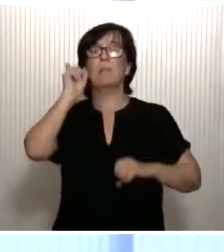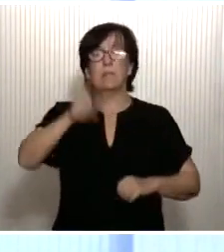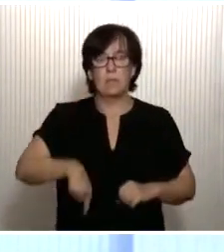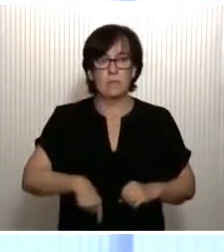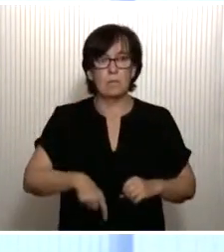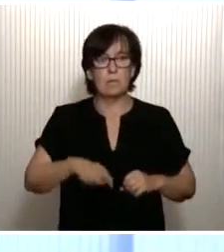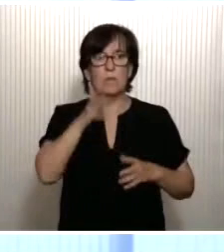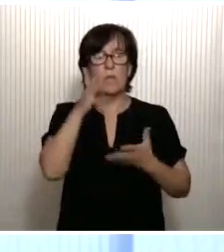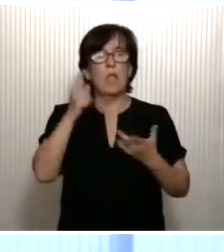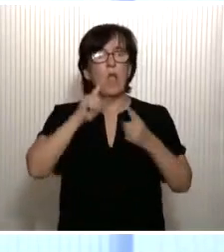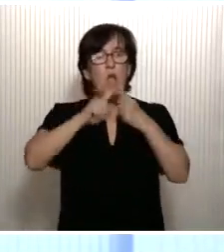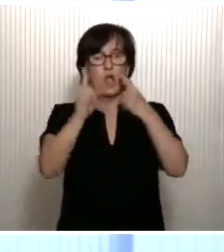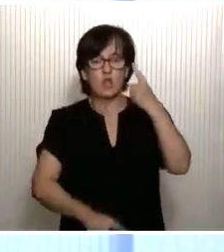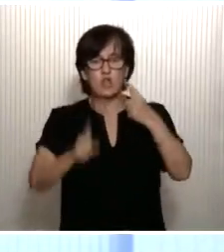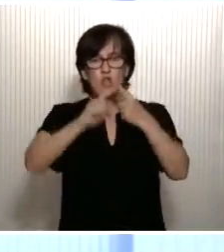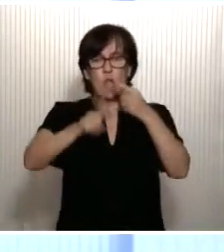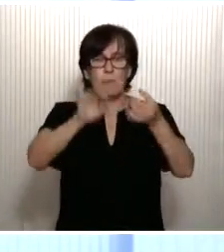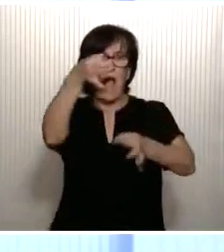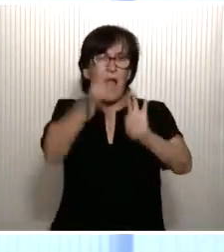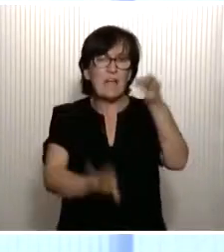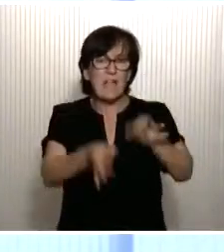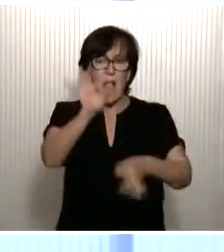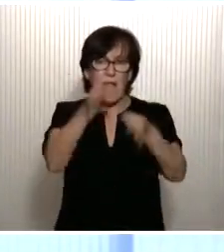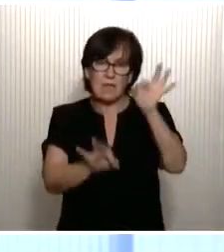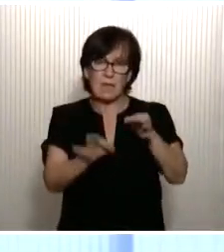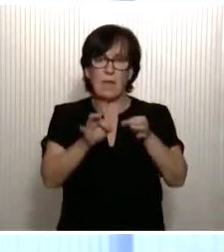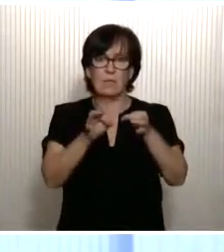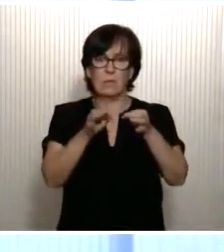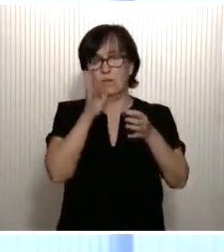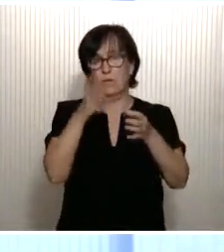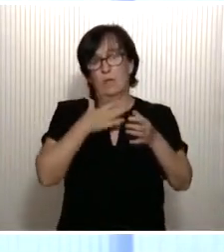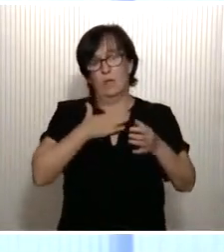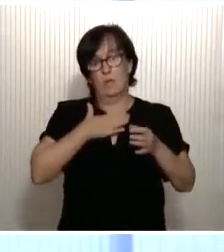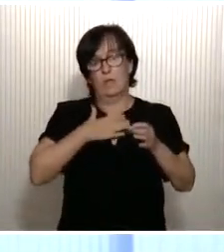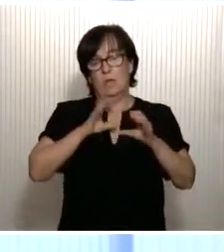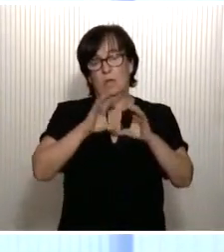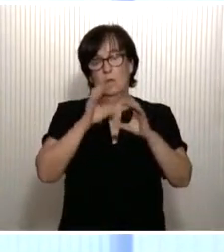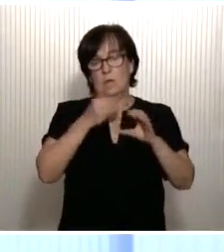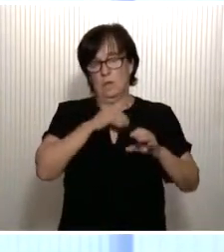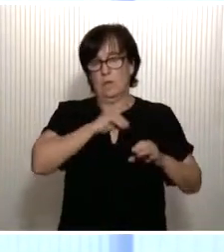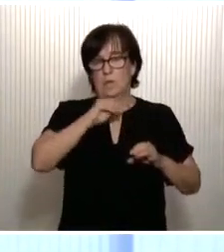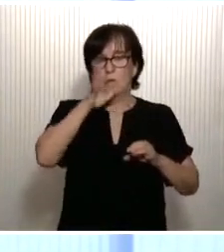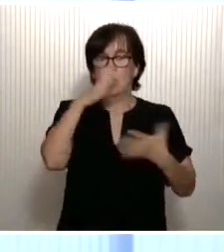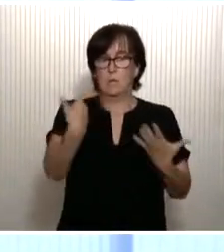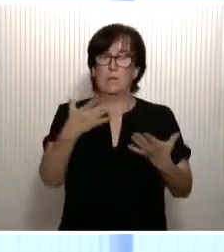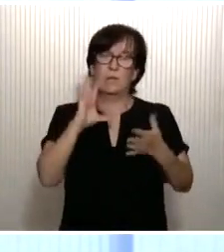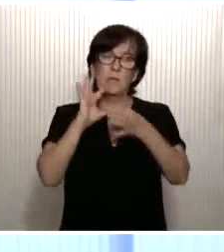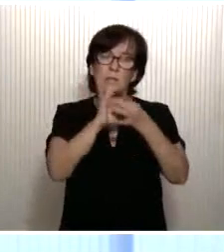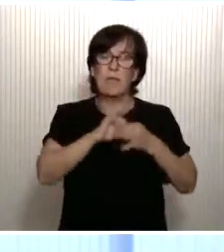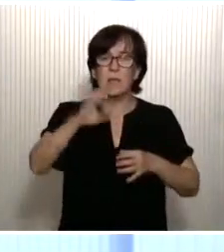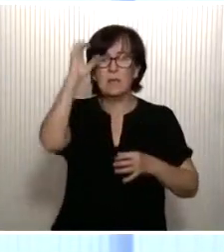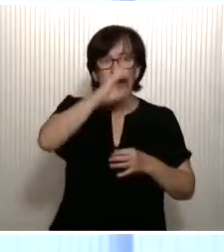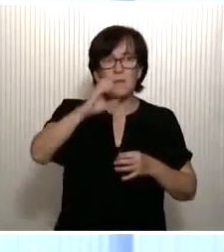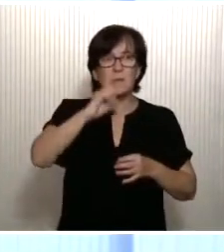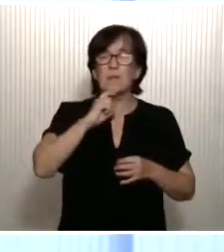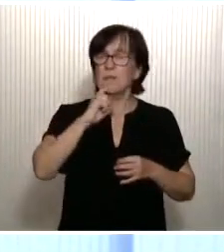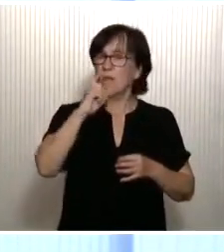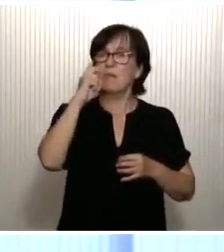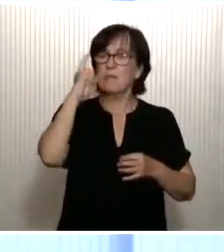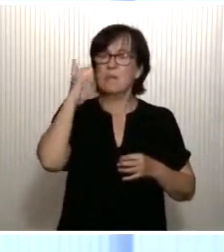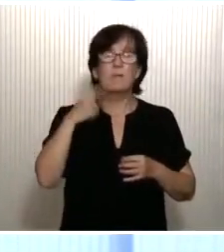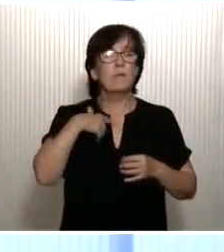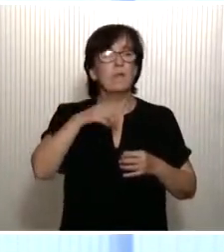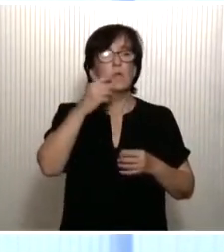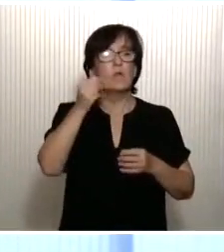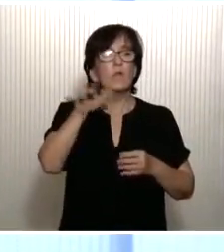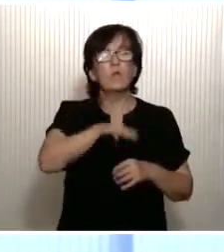el de las tormentas, el de los granizados en otras partes de nuestro país. La península ibérica, como ya nos decía la ciencia hace muchos años, va a